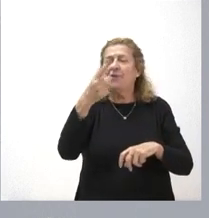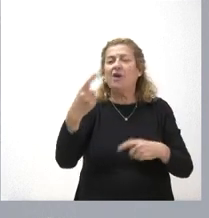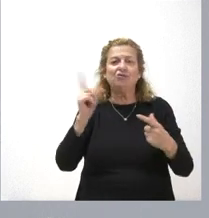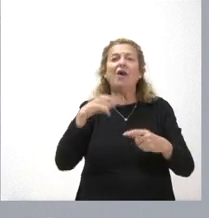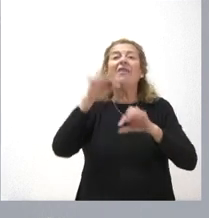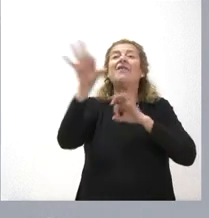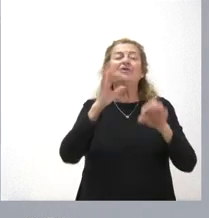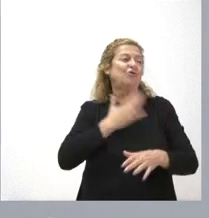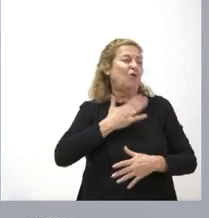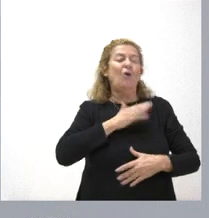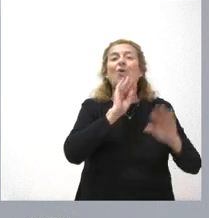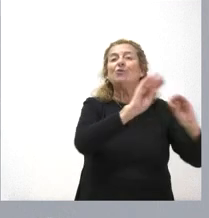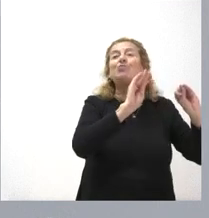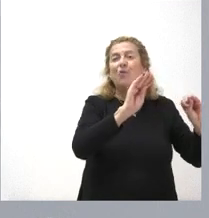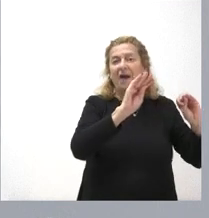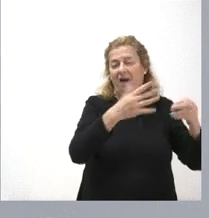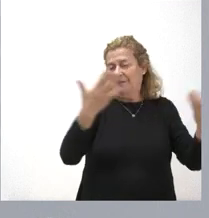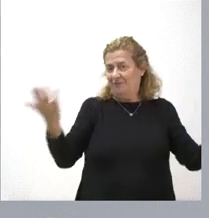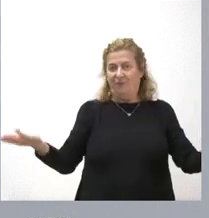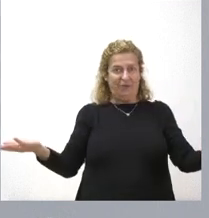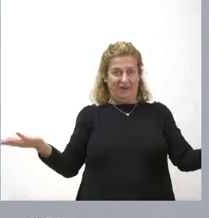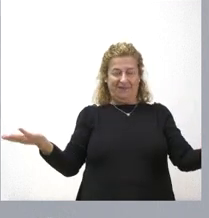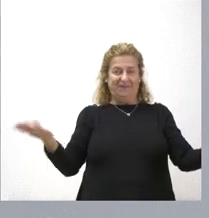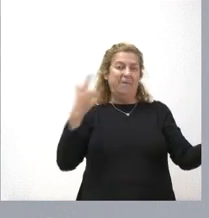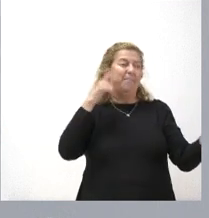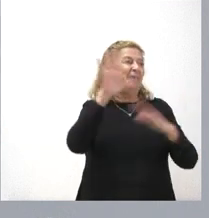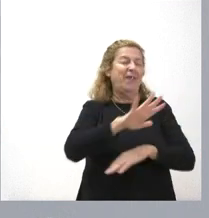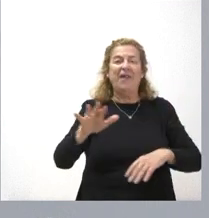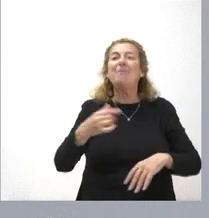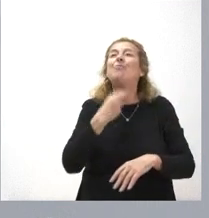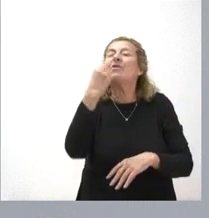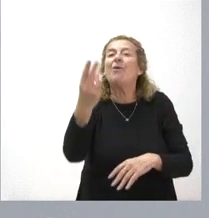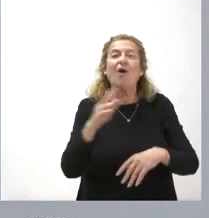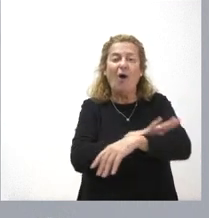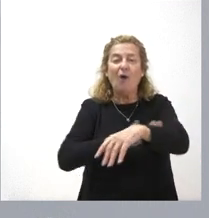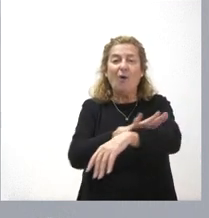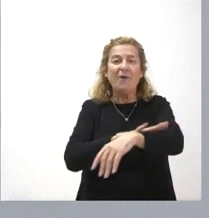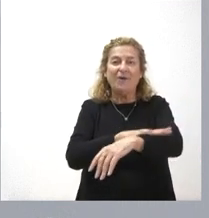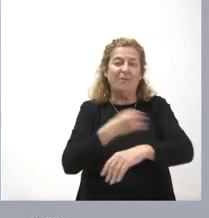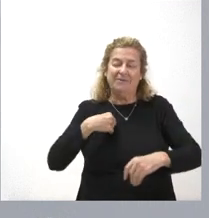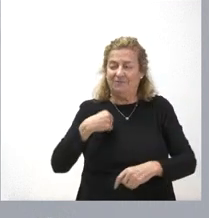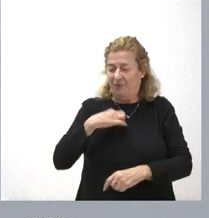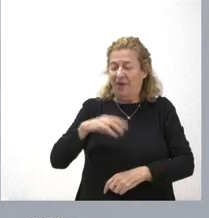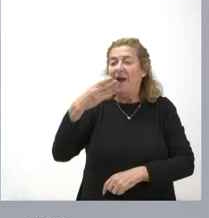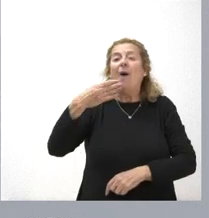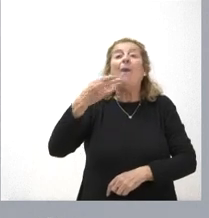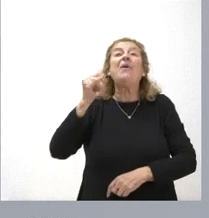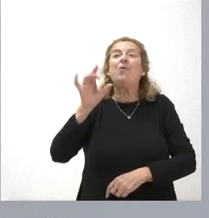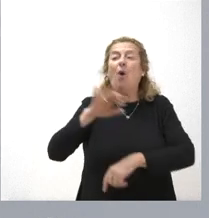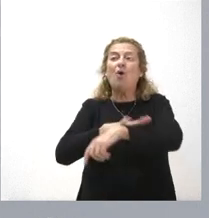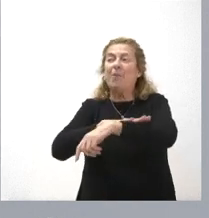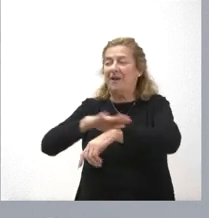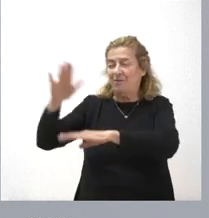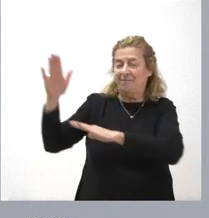decisiones que correspondían a él, con lo cual parece que el portavoz del Gobierno a veces es más Bildu que los propios miembros del Gobierno.